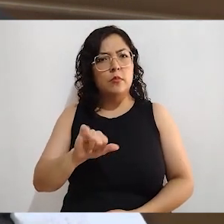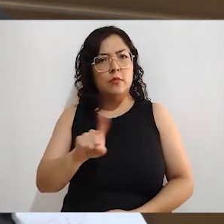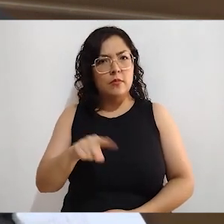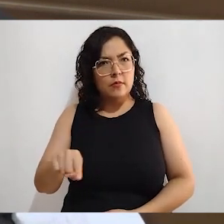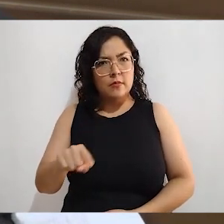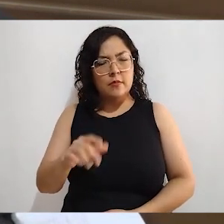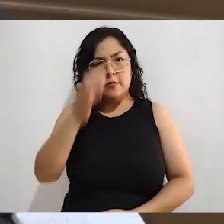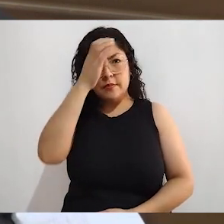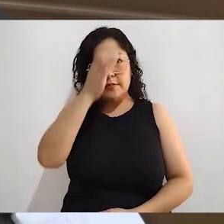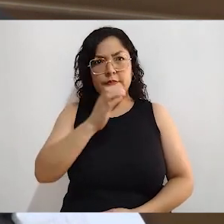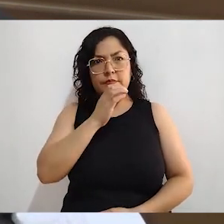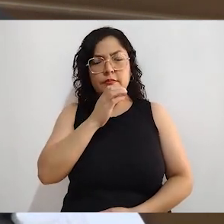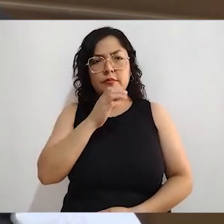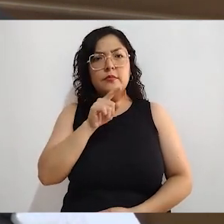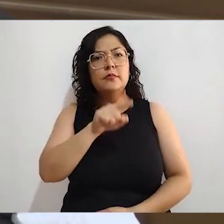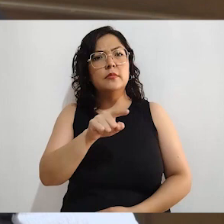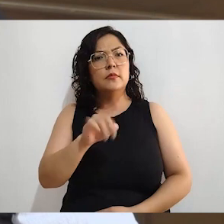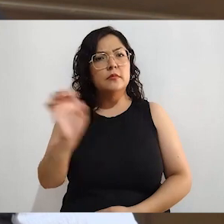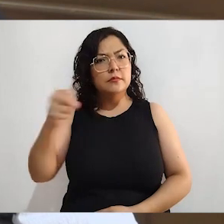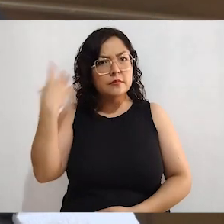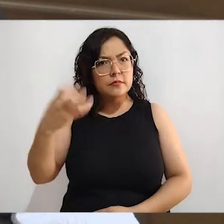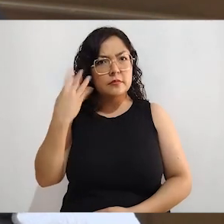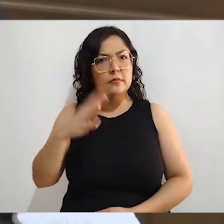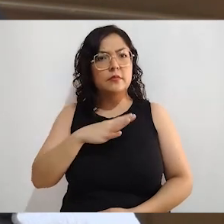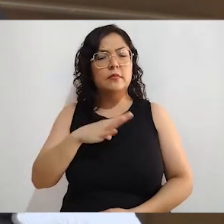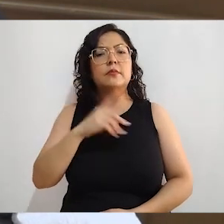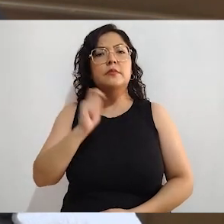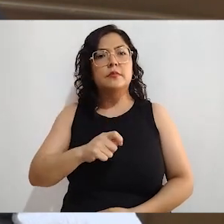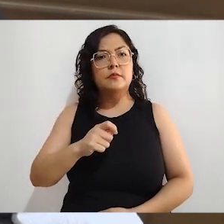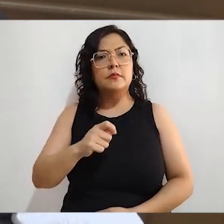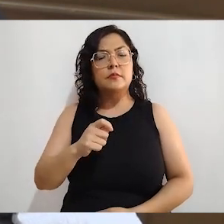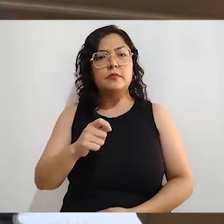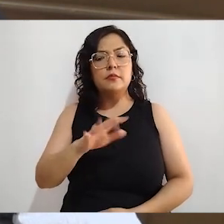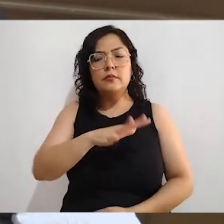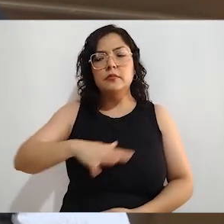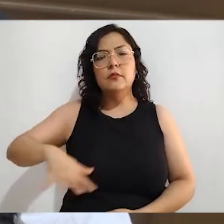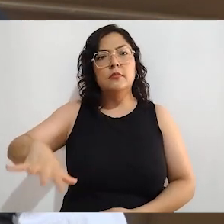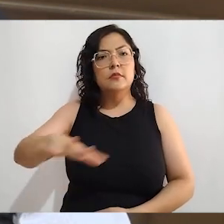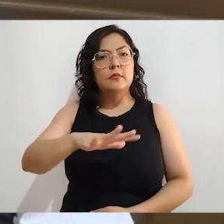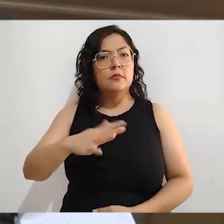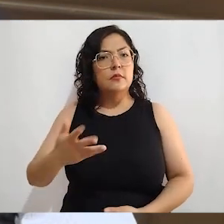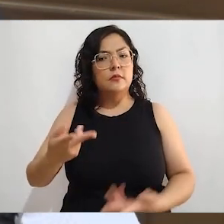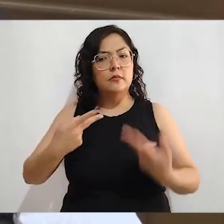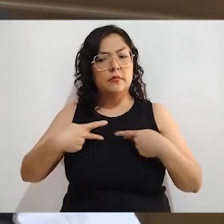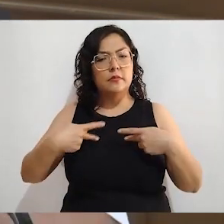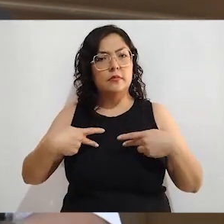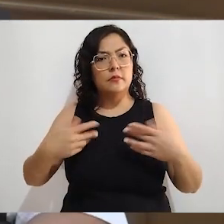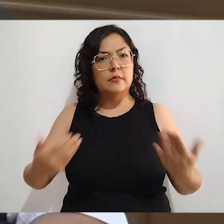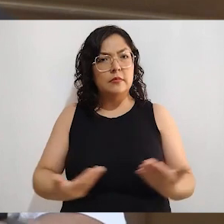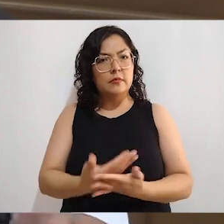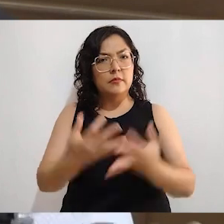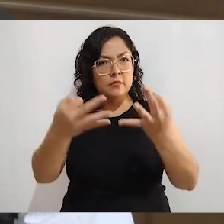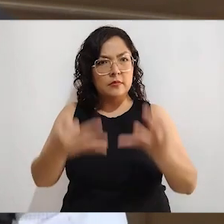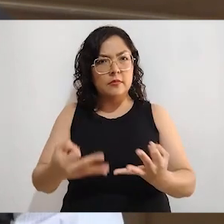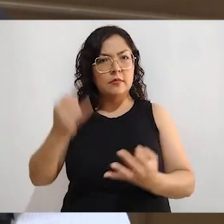pertenecen a los pueblos originarios, en este caso de Coahuila. Y así como